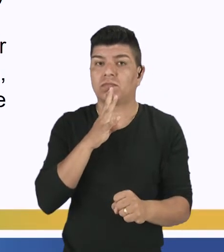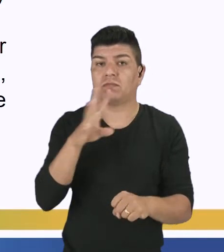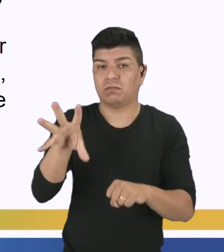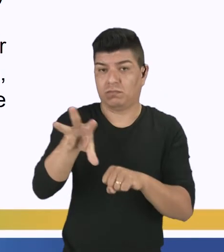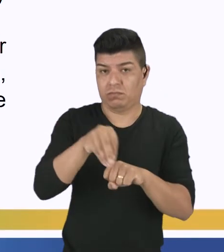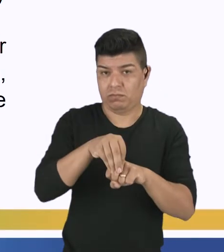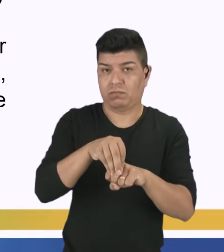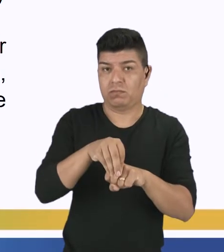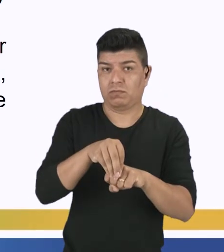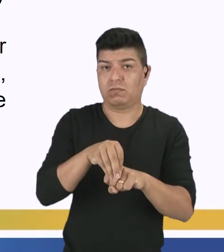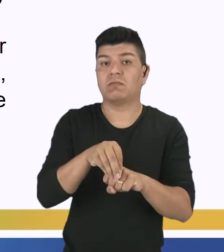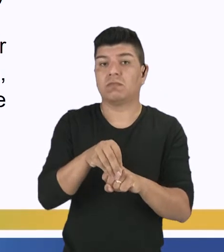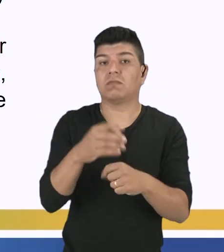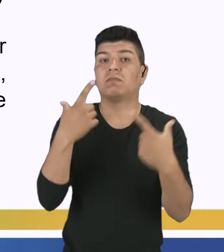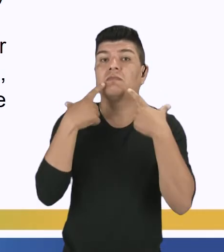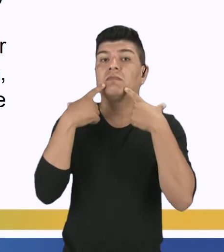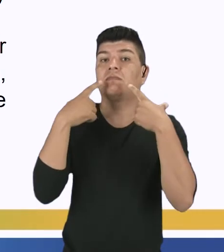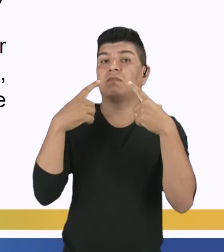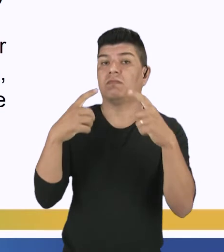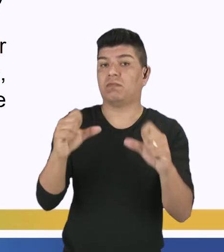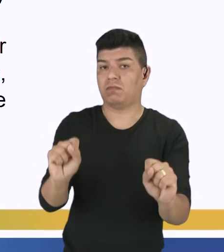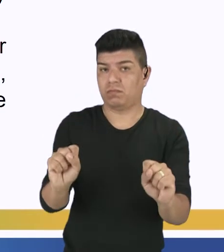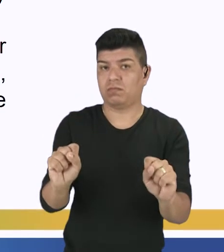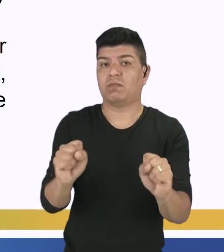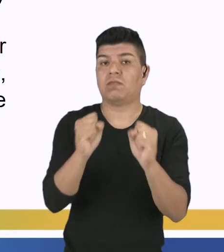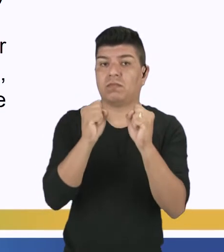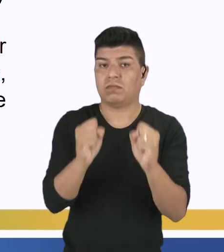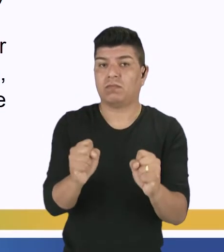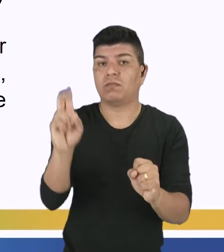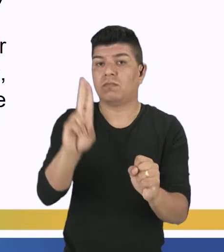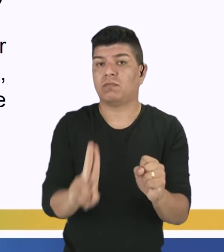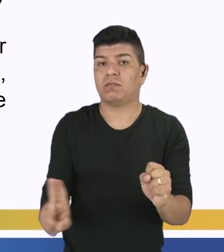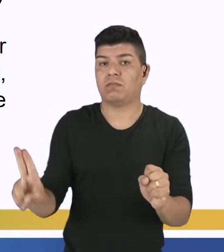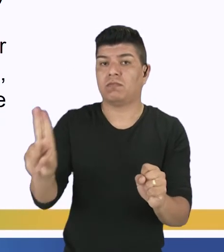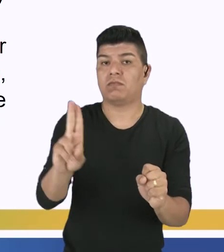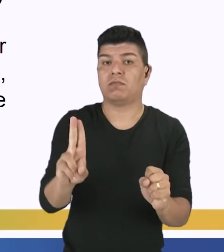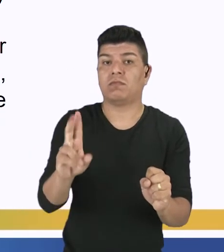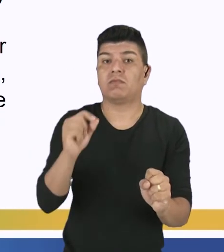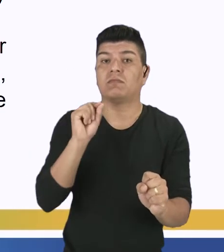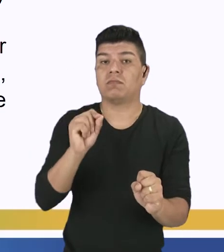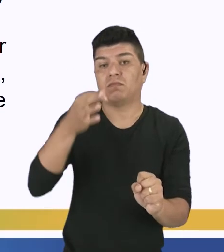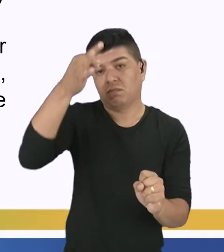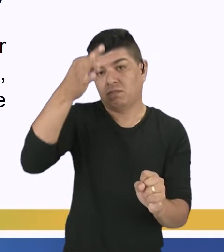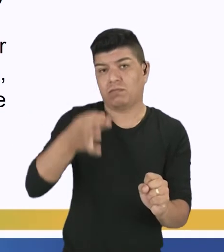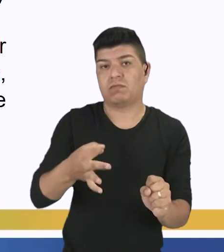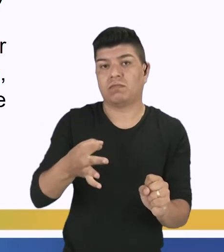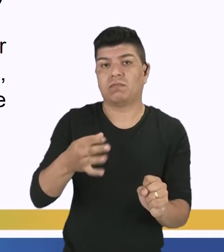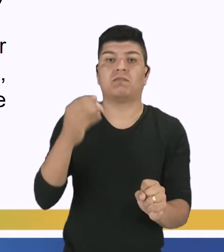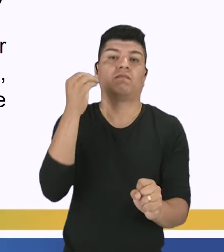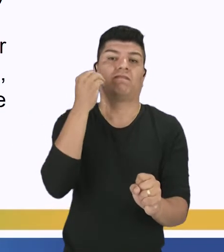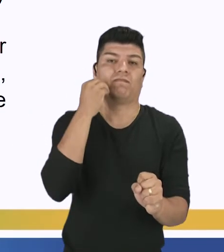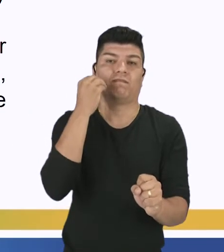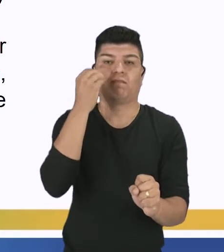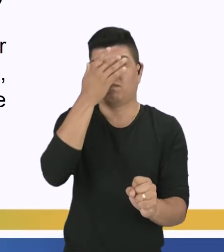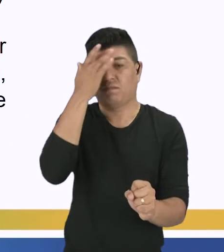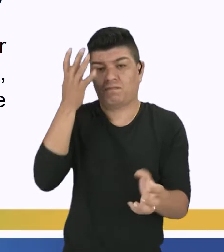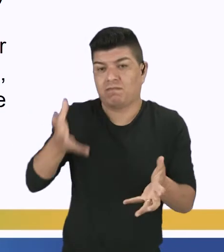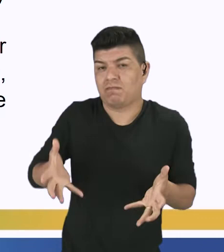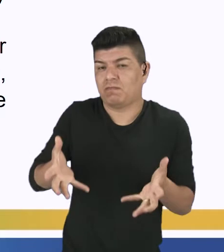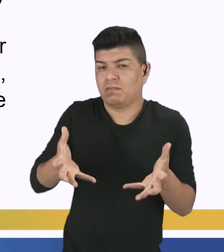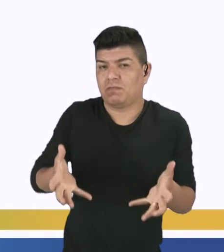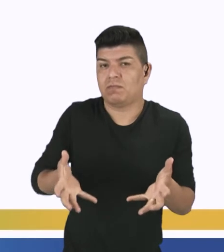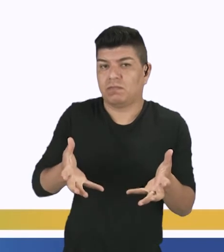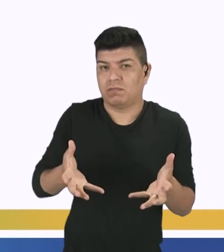En relación a lenguaje, para poder usar su poder de convicción, para intentar convencer el lector, ¿ok?